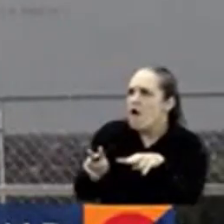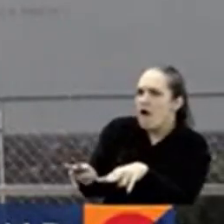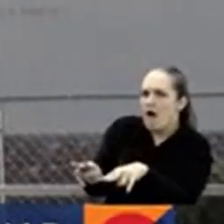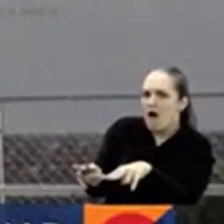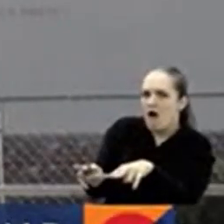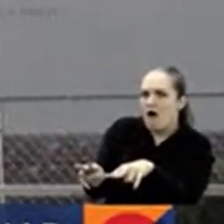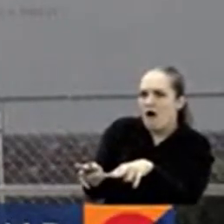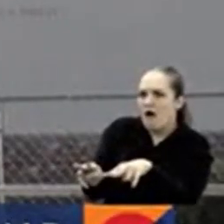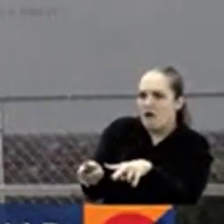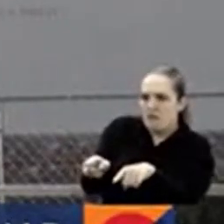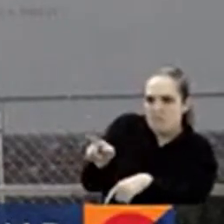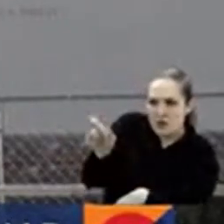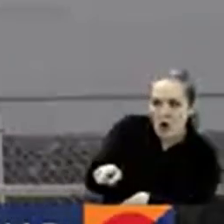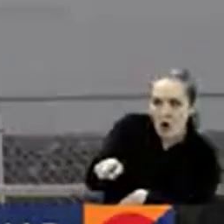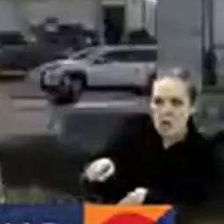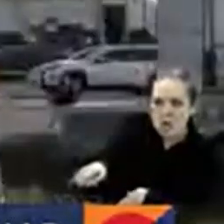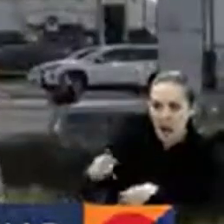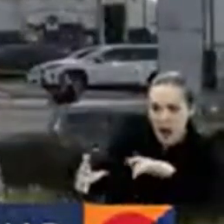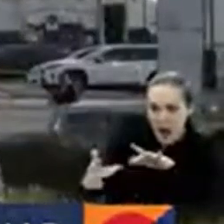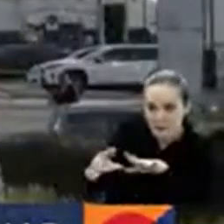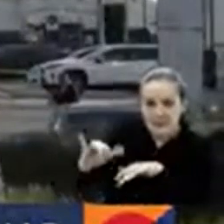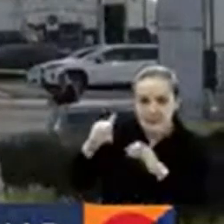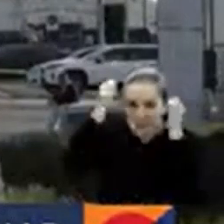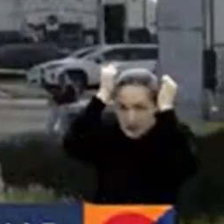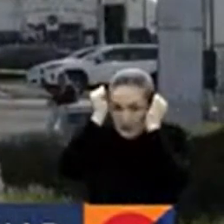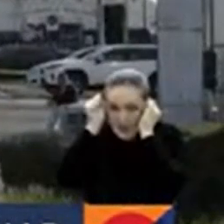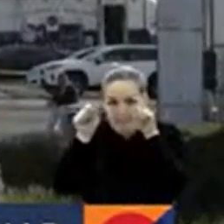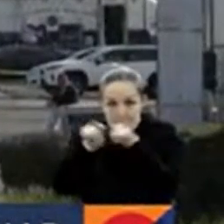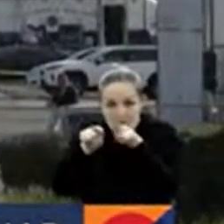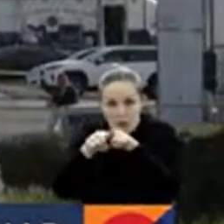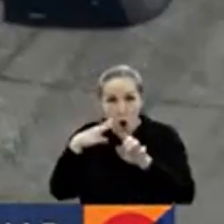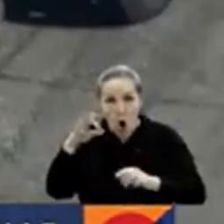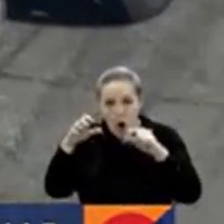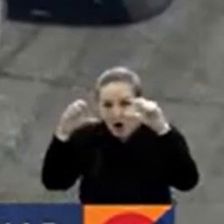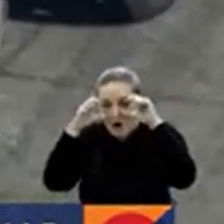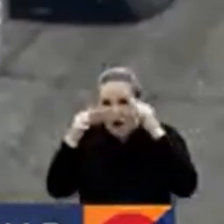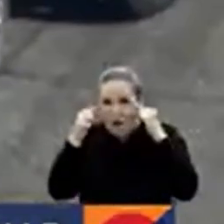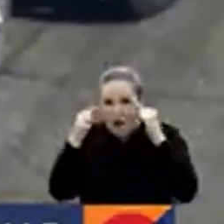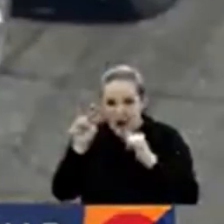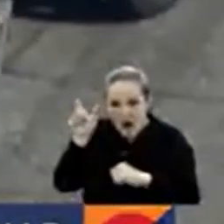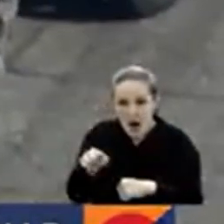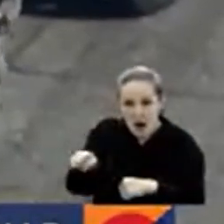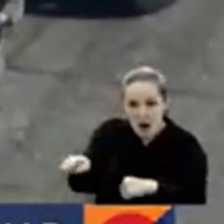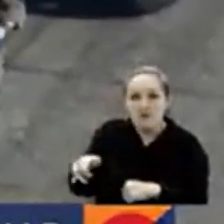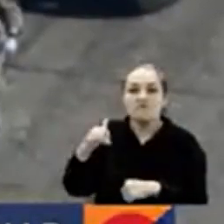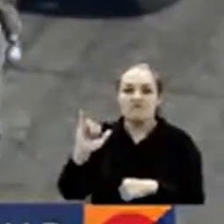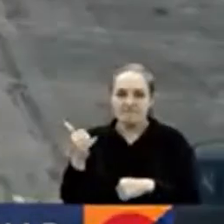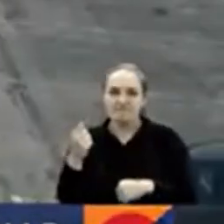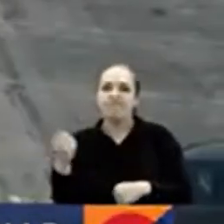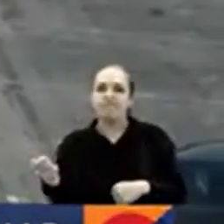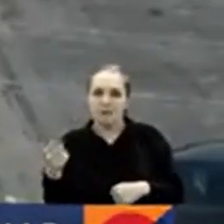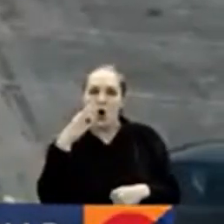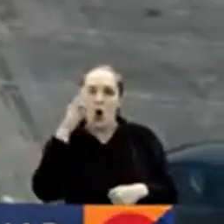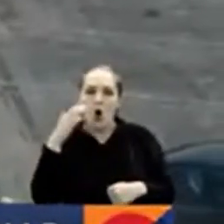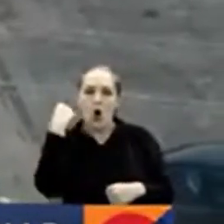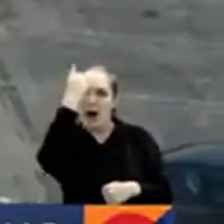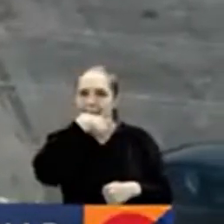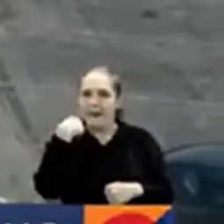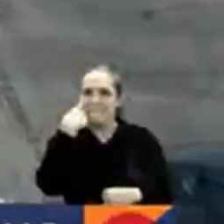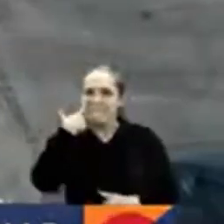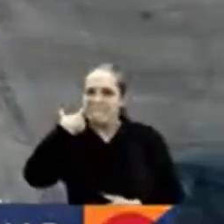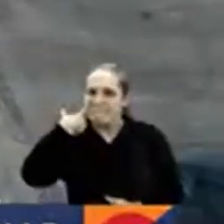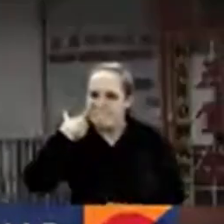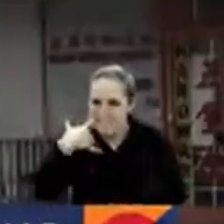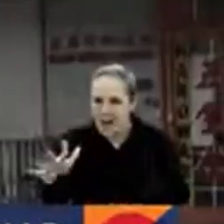comprobar si su ocupante correspondía a la descripción del autor de los hechos. Y es que el perfil del atacante